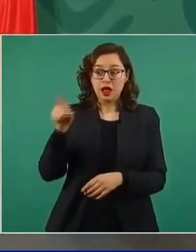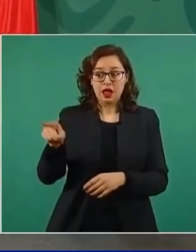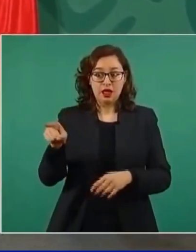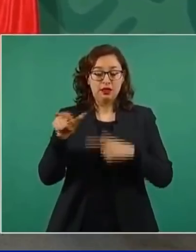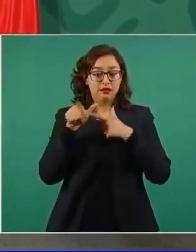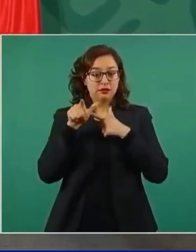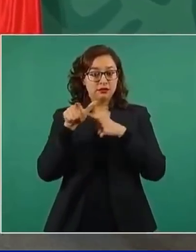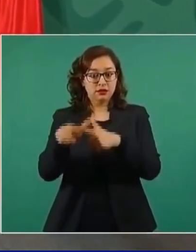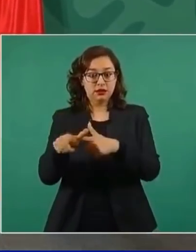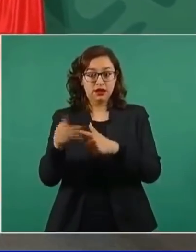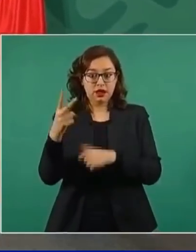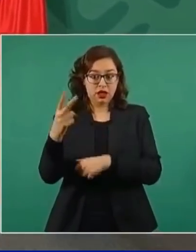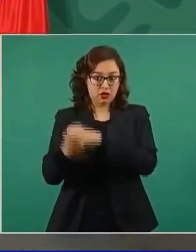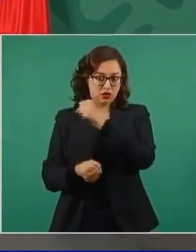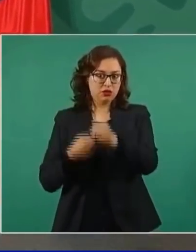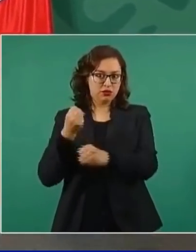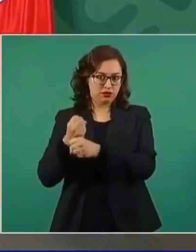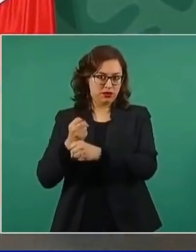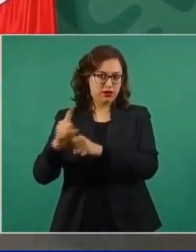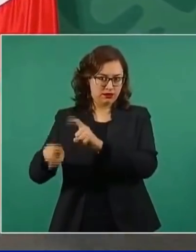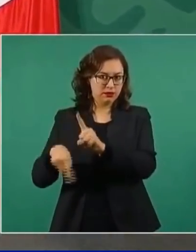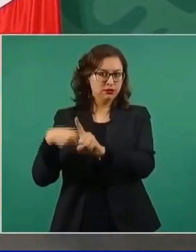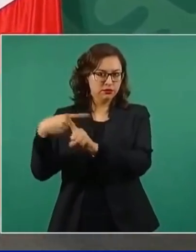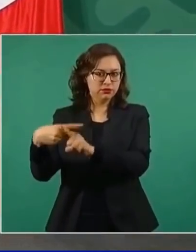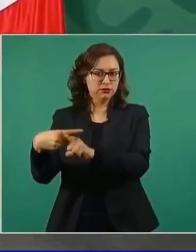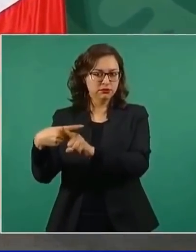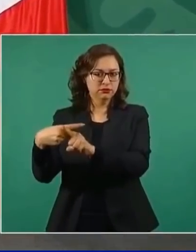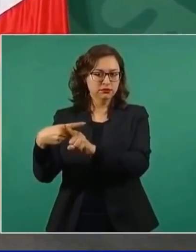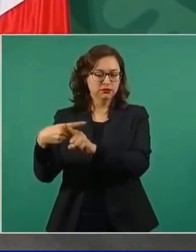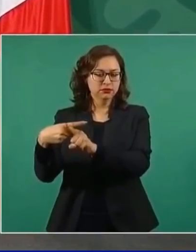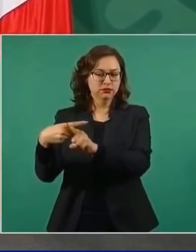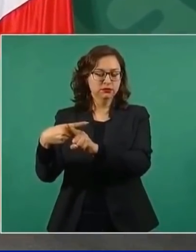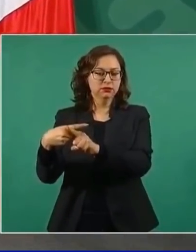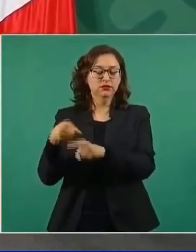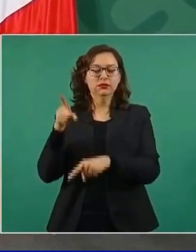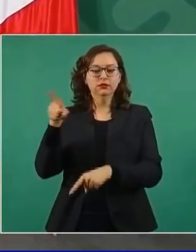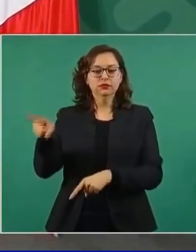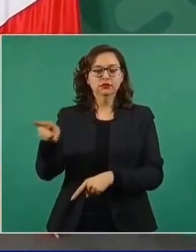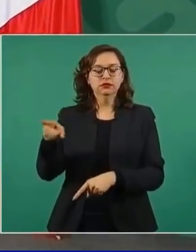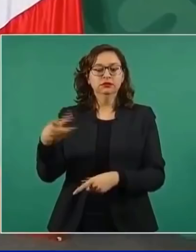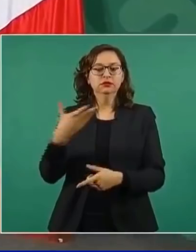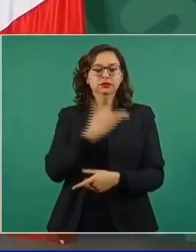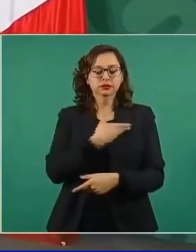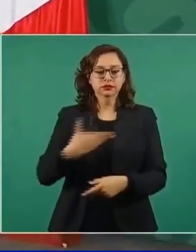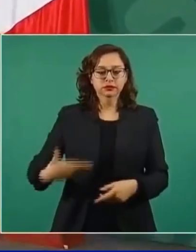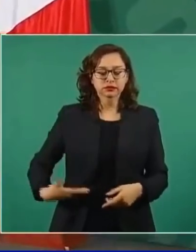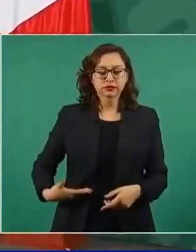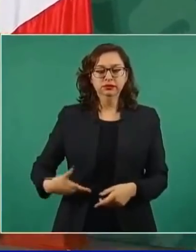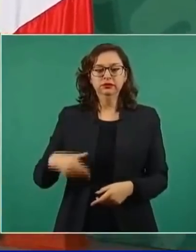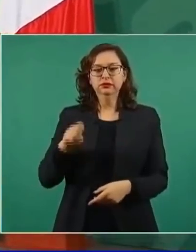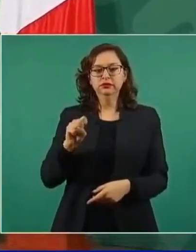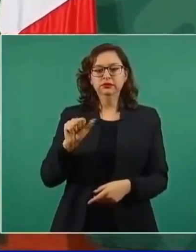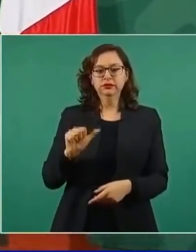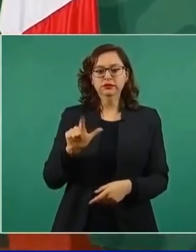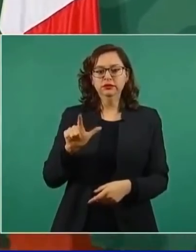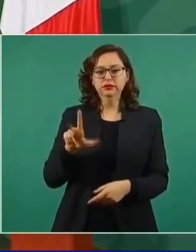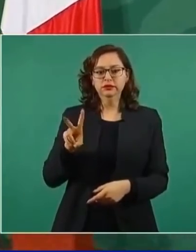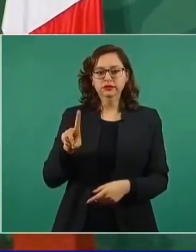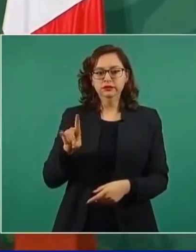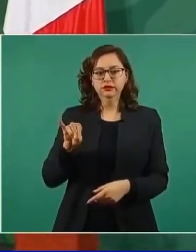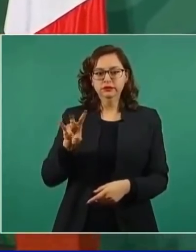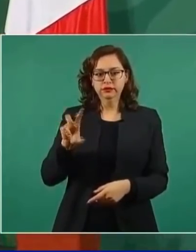el periodo para que el ministro Saldívar continuara como presidente de la Corte, también